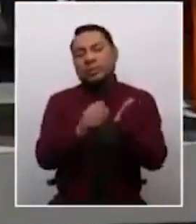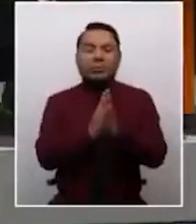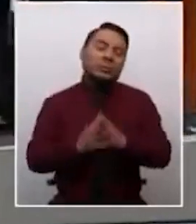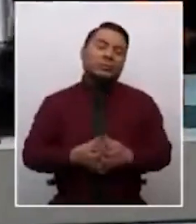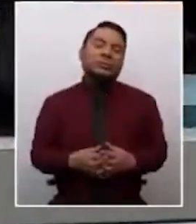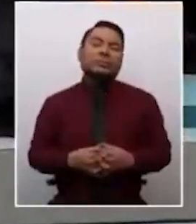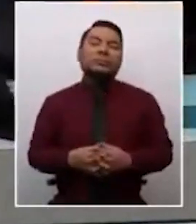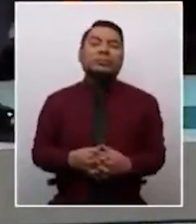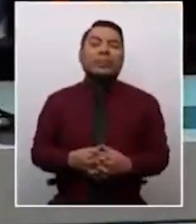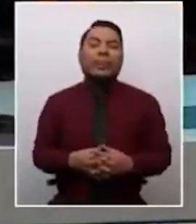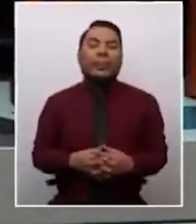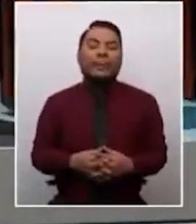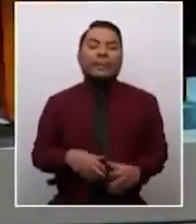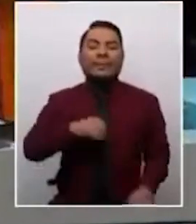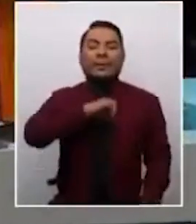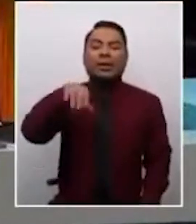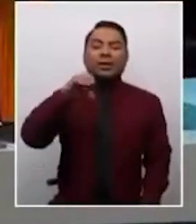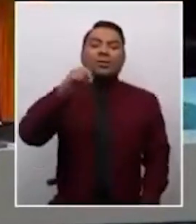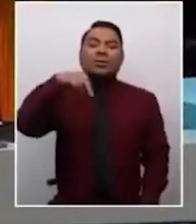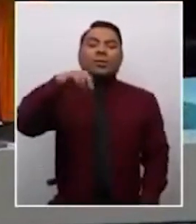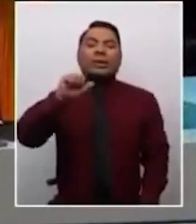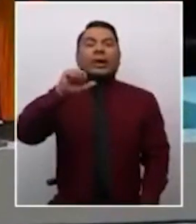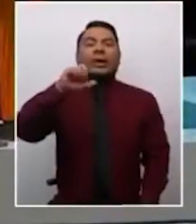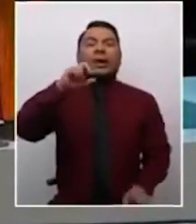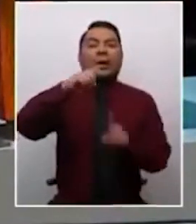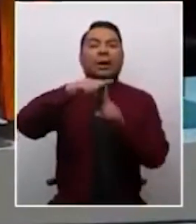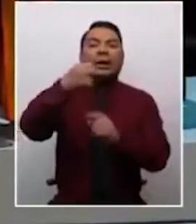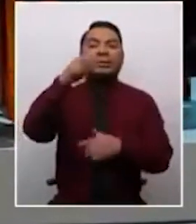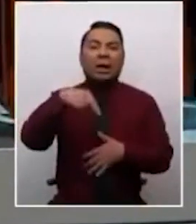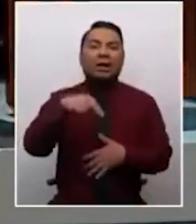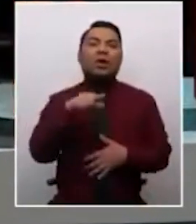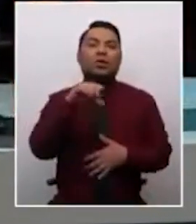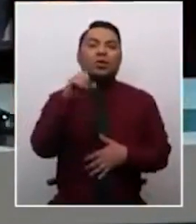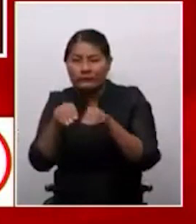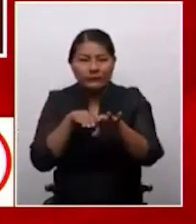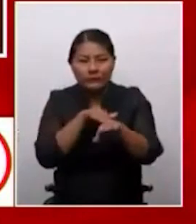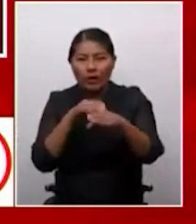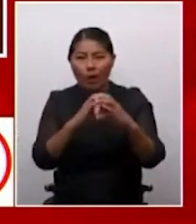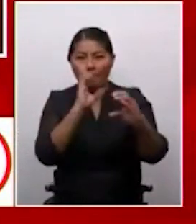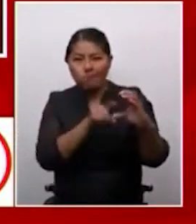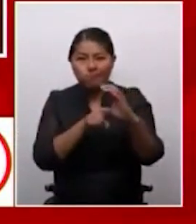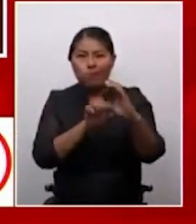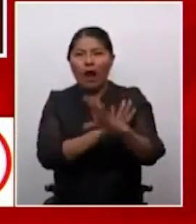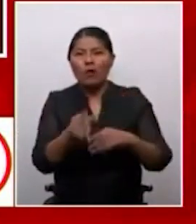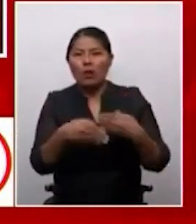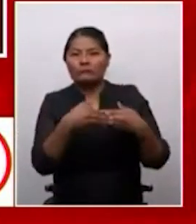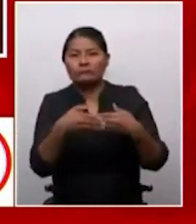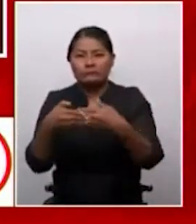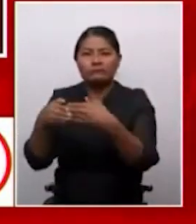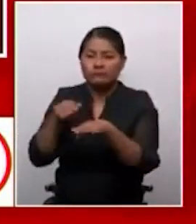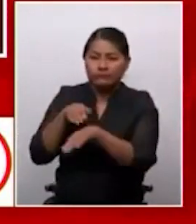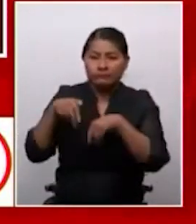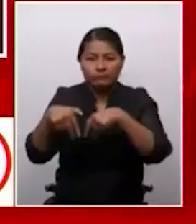Mientras Alegría se defendía de las acusaciones en su contra sobre la violencia ejercida contra su hijo, Chejade respondía de esta forma.